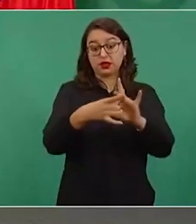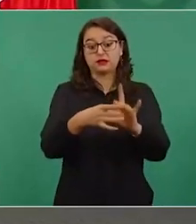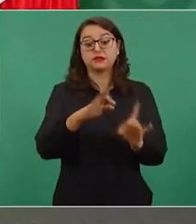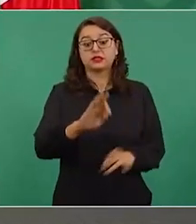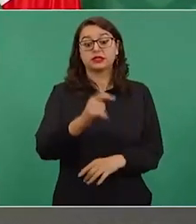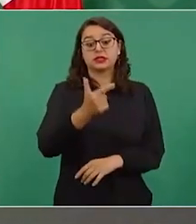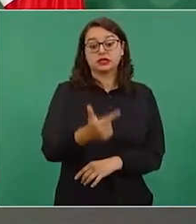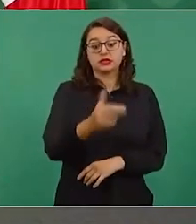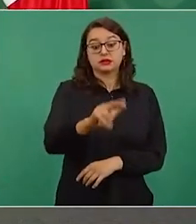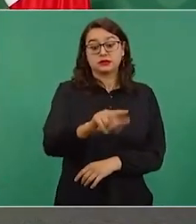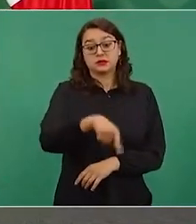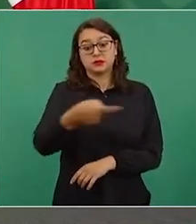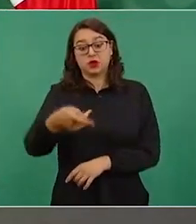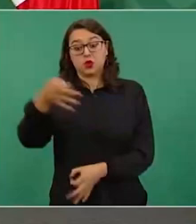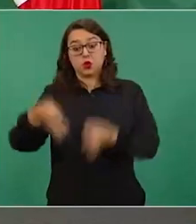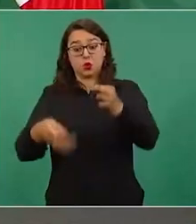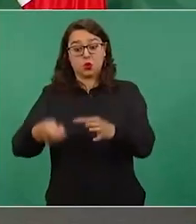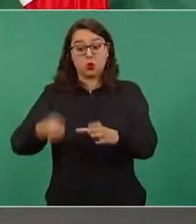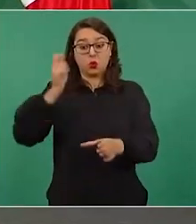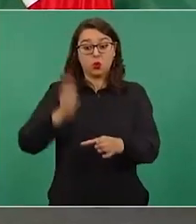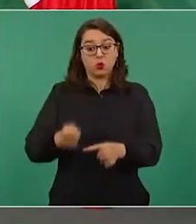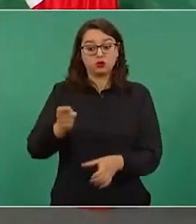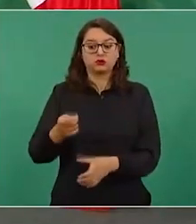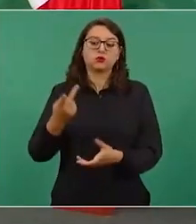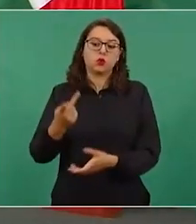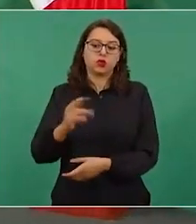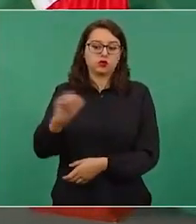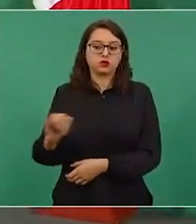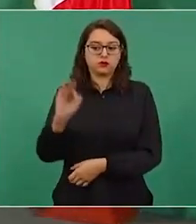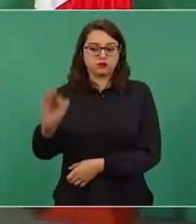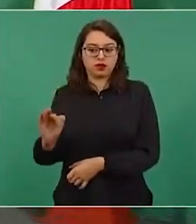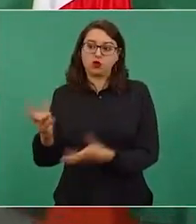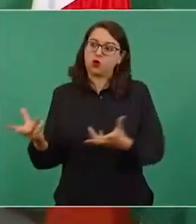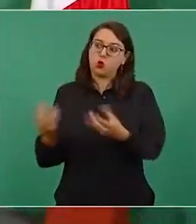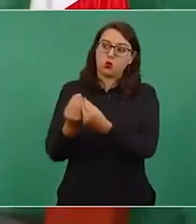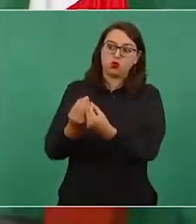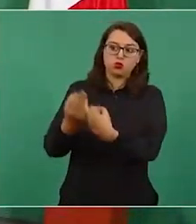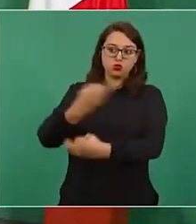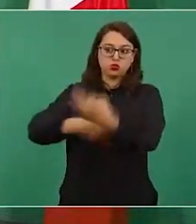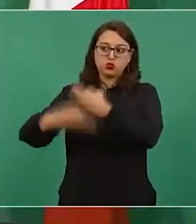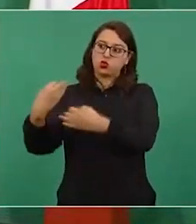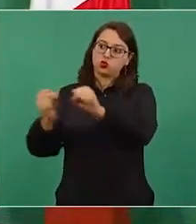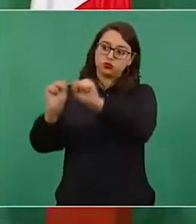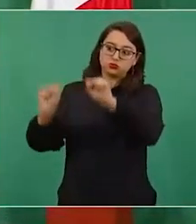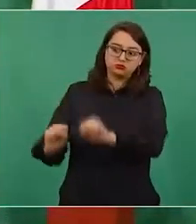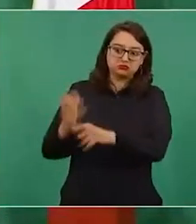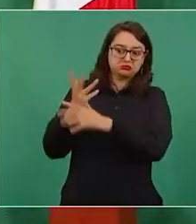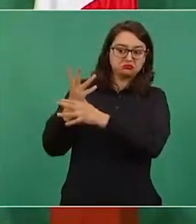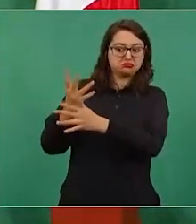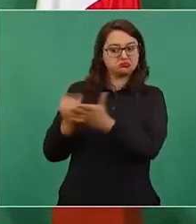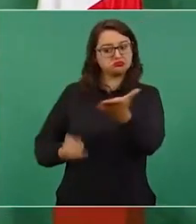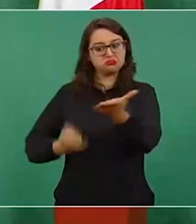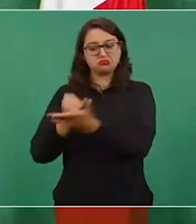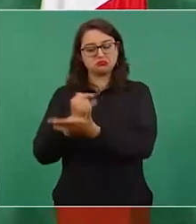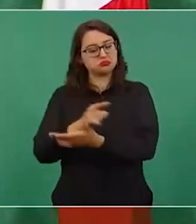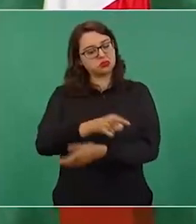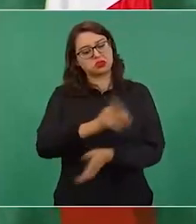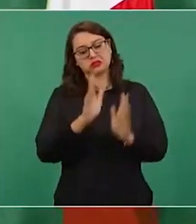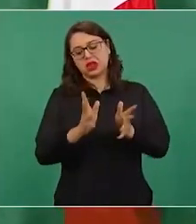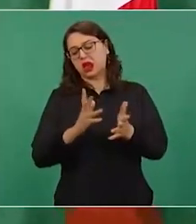parte del Poder Judicial y son los que determinaron que se quedara ahí el señor.